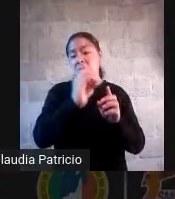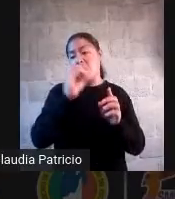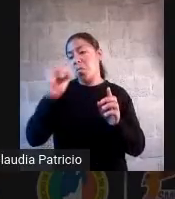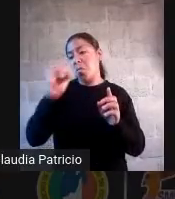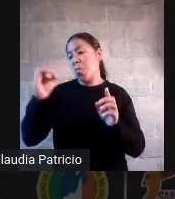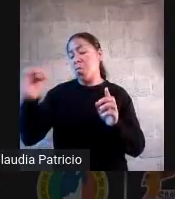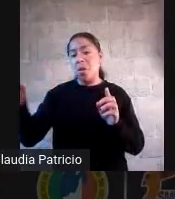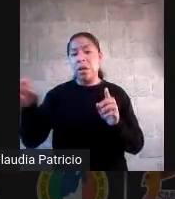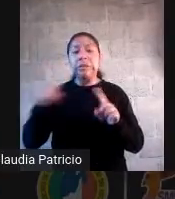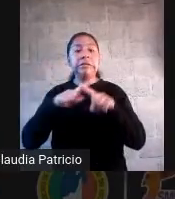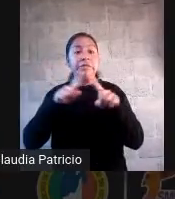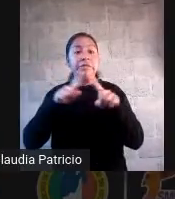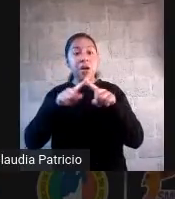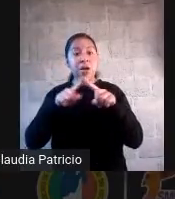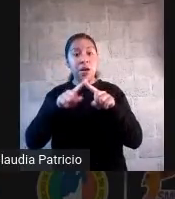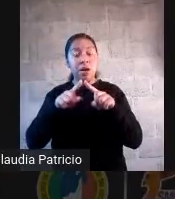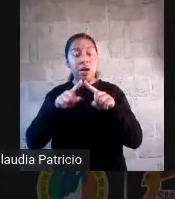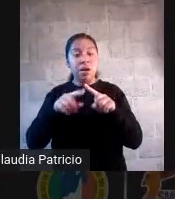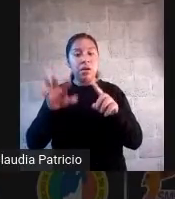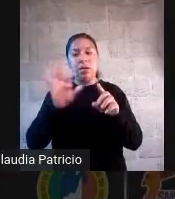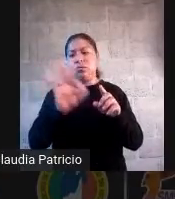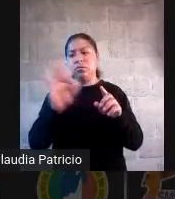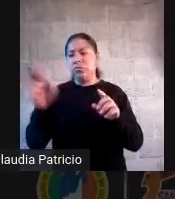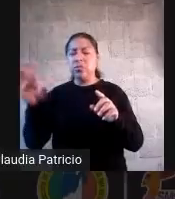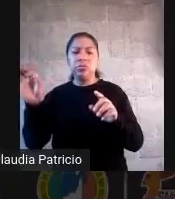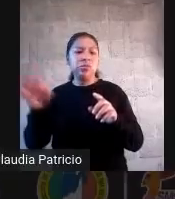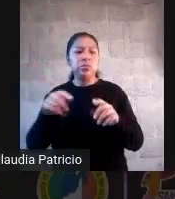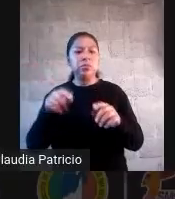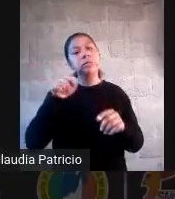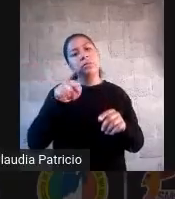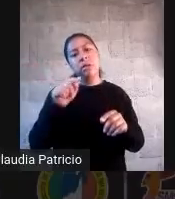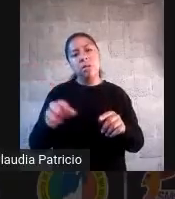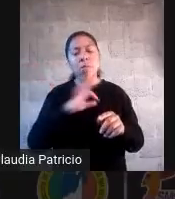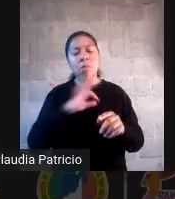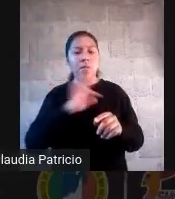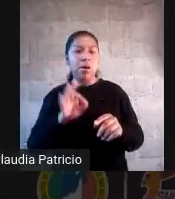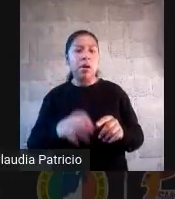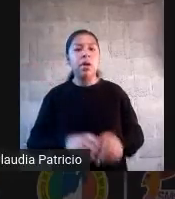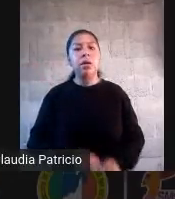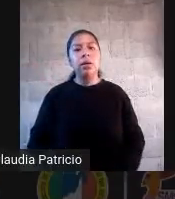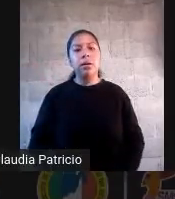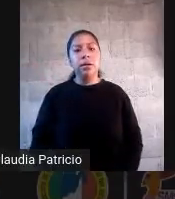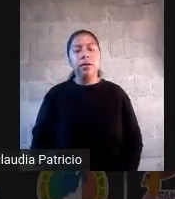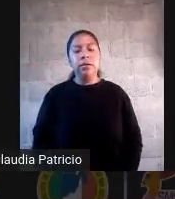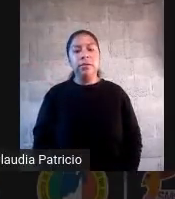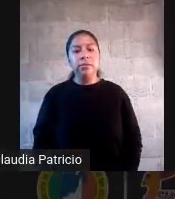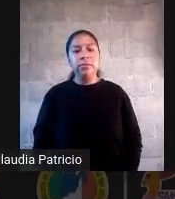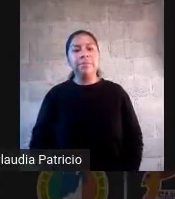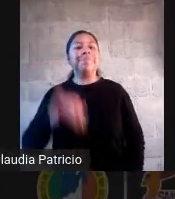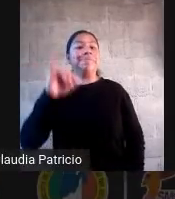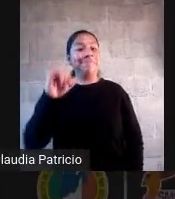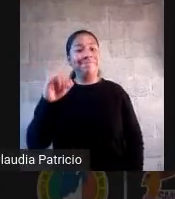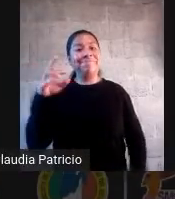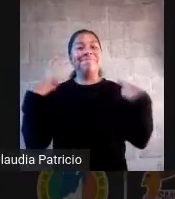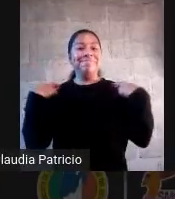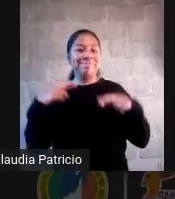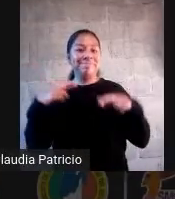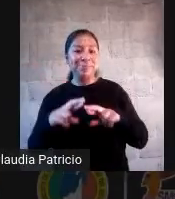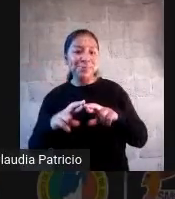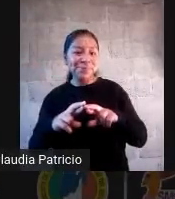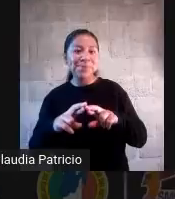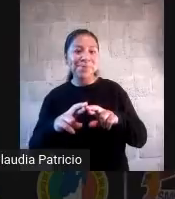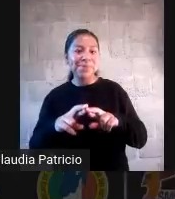criterios de calidad de toda prueba objetiva con reactivos de opción múltiple. Sí, maestros, ahí hay que echarse un clavado